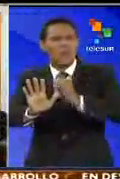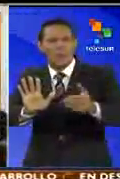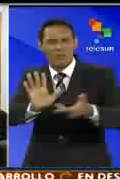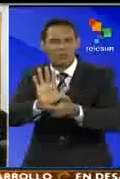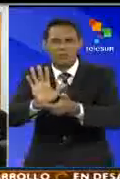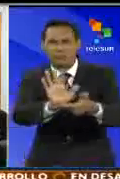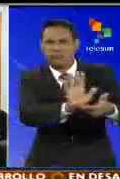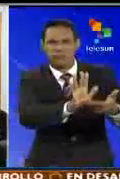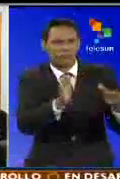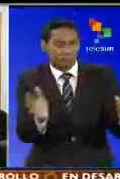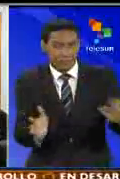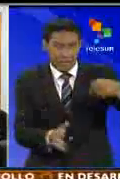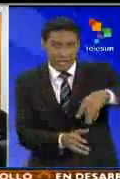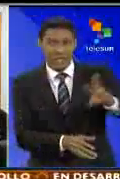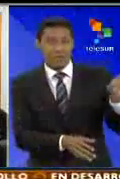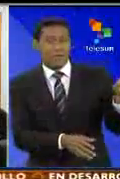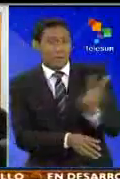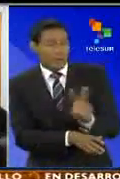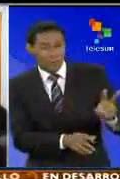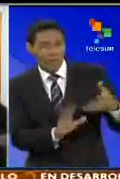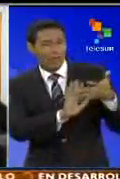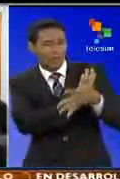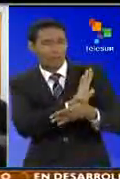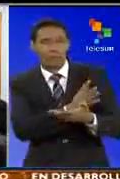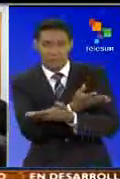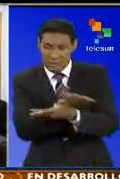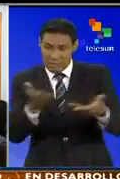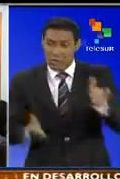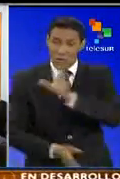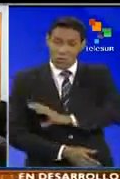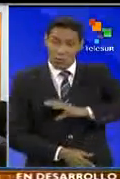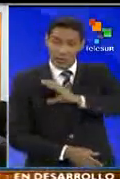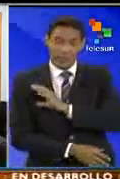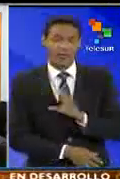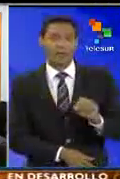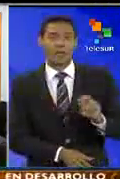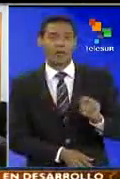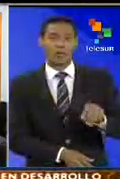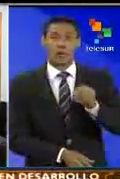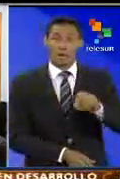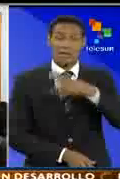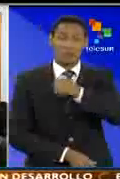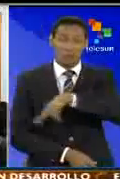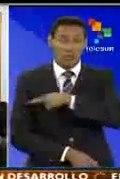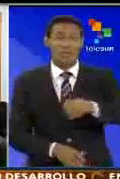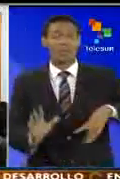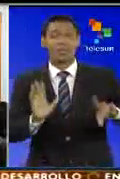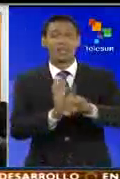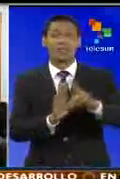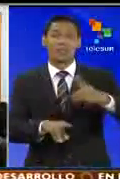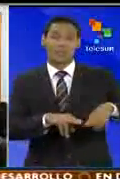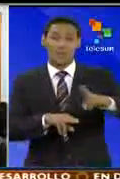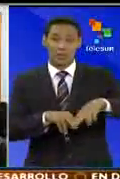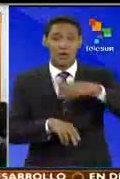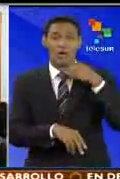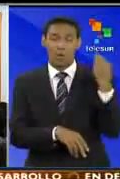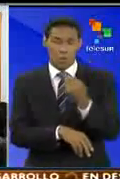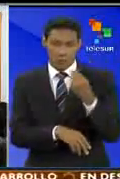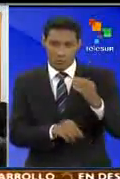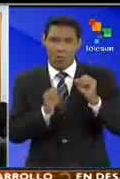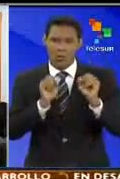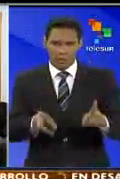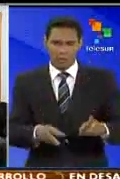consolidados de la República Bolivariana de Venezuela ante el Comité de la Organización de Naciones Unidas de los Derechos del Niño, Niña y